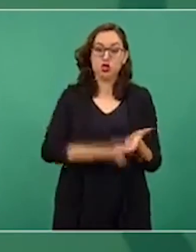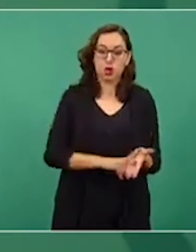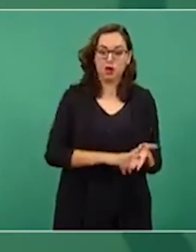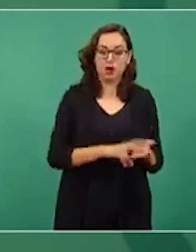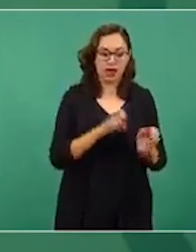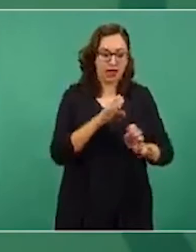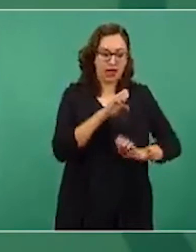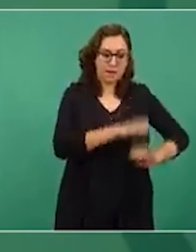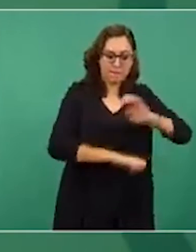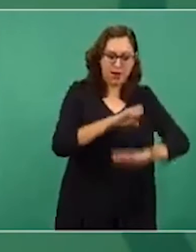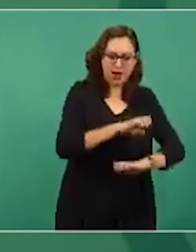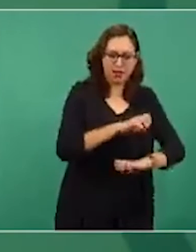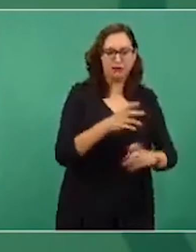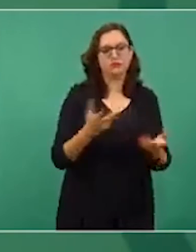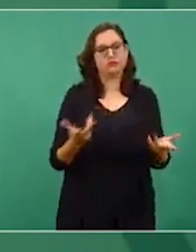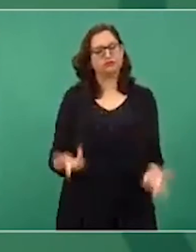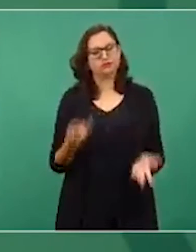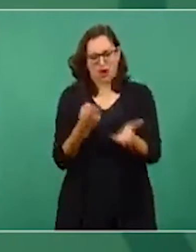Entonces, ¿para qué las embajadas?